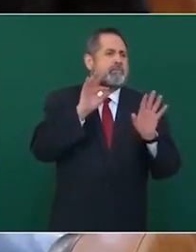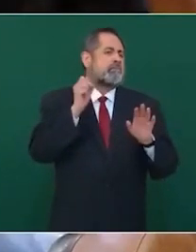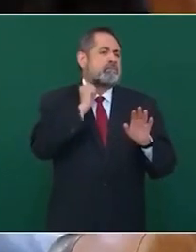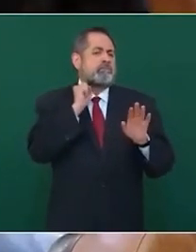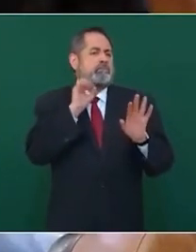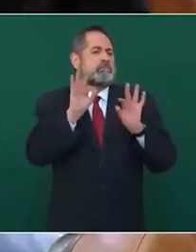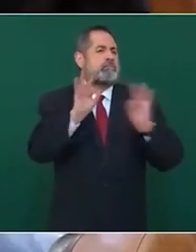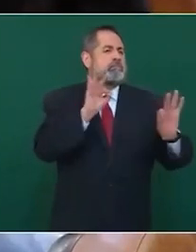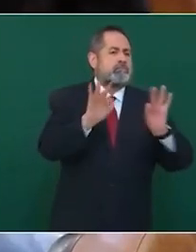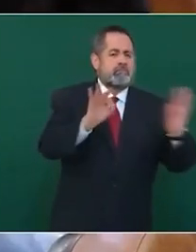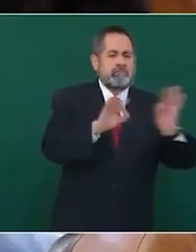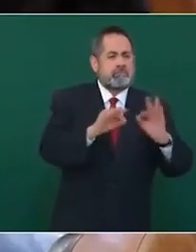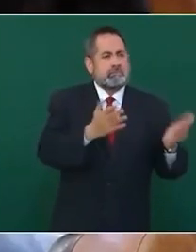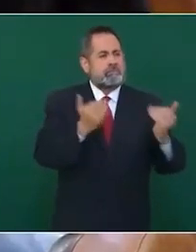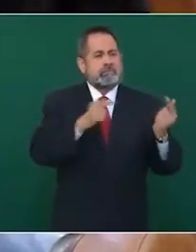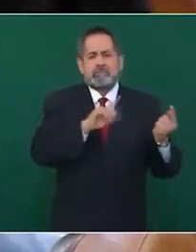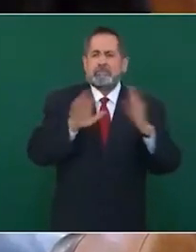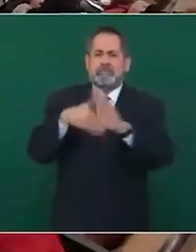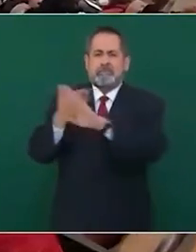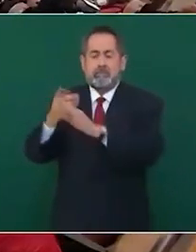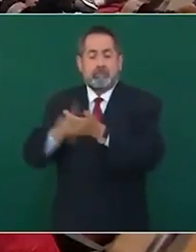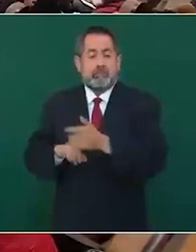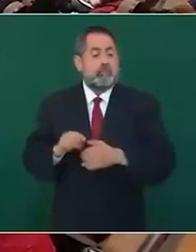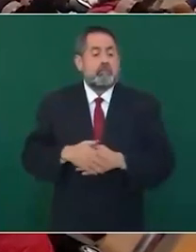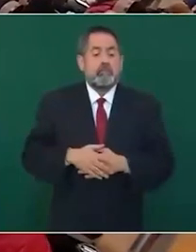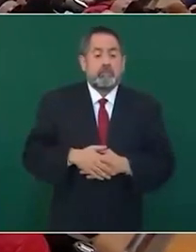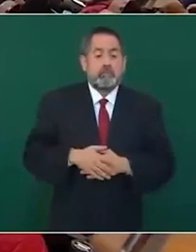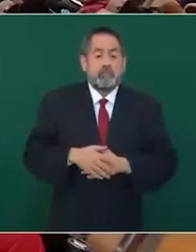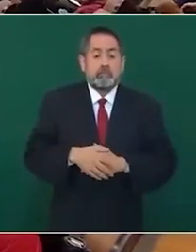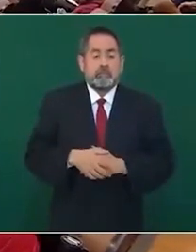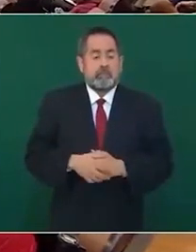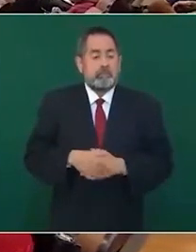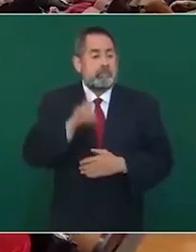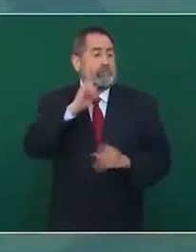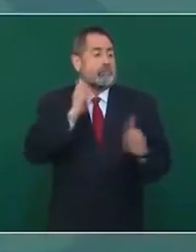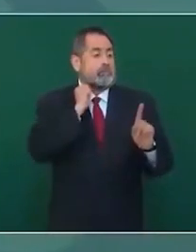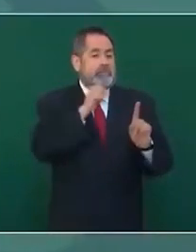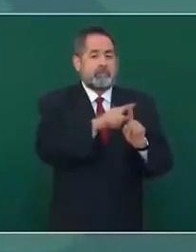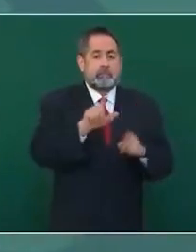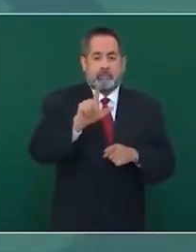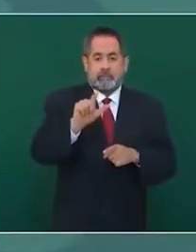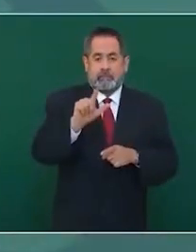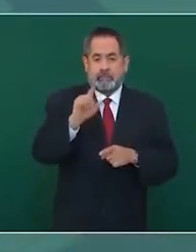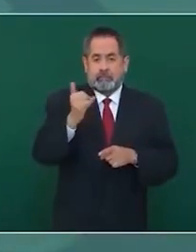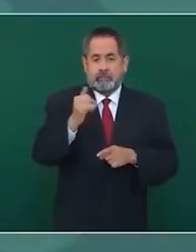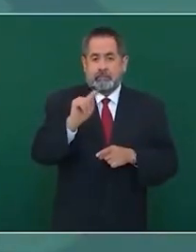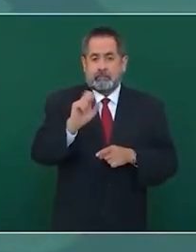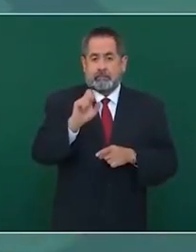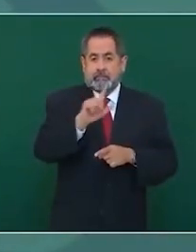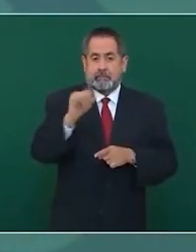hablar mal de ustedes durante esta posible ceremonia? La senadora Lili Telles.